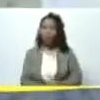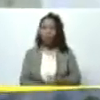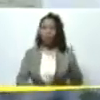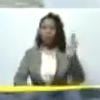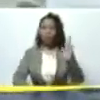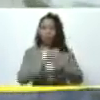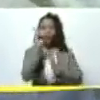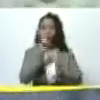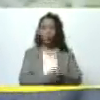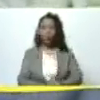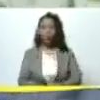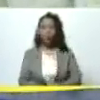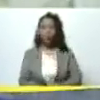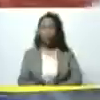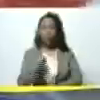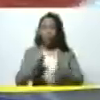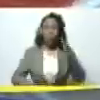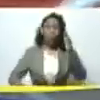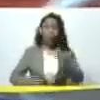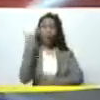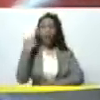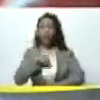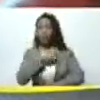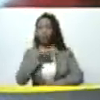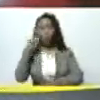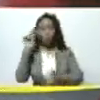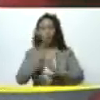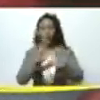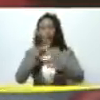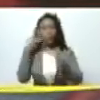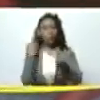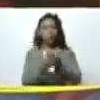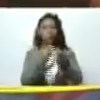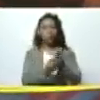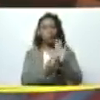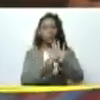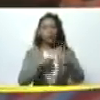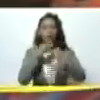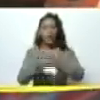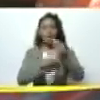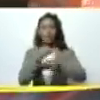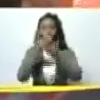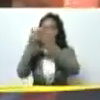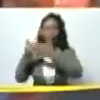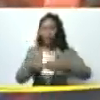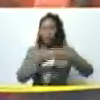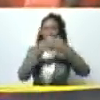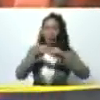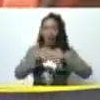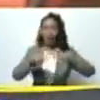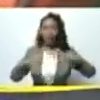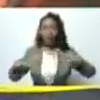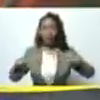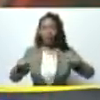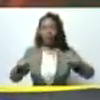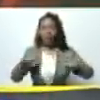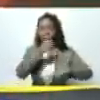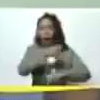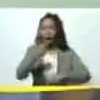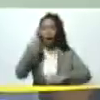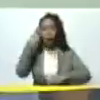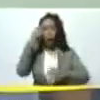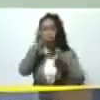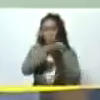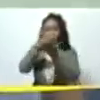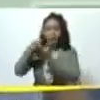desarrollando una vez que hemos verificado y hemos hecho el estudio de suelo de cada uno de los